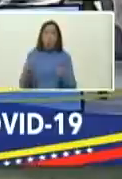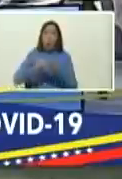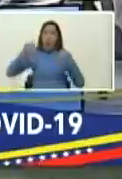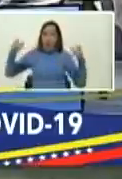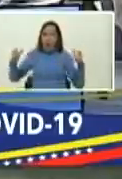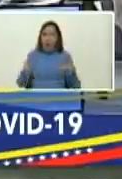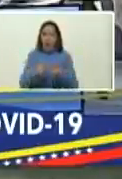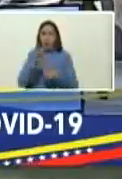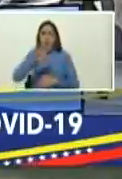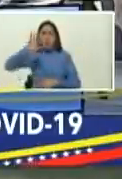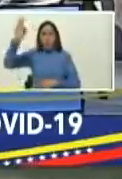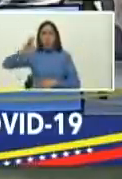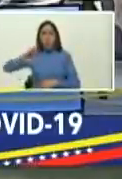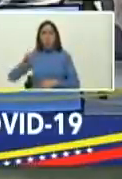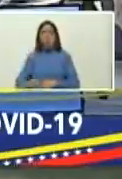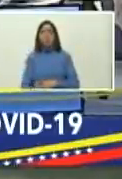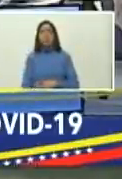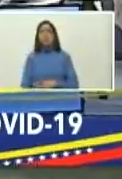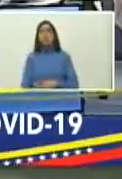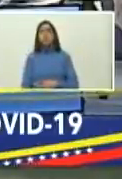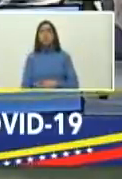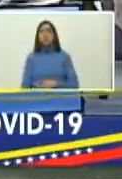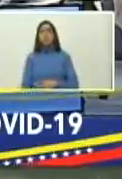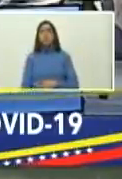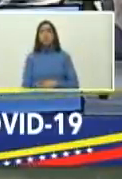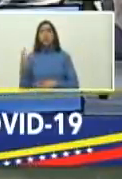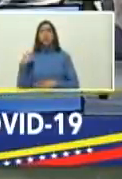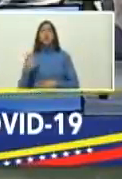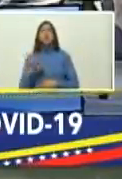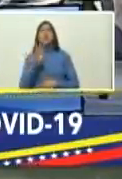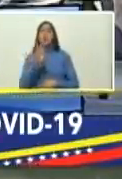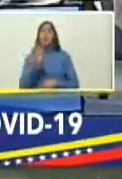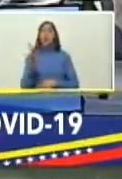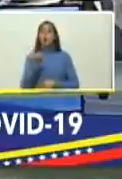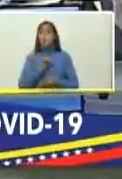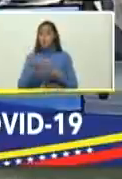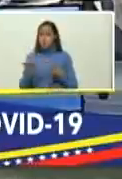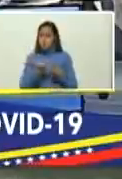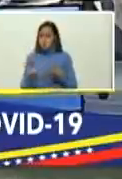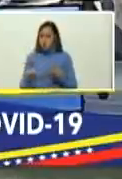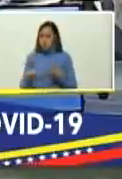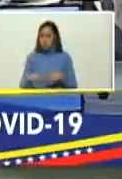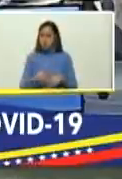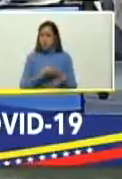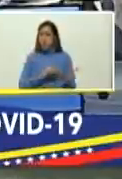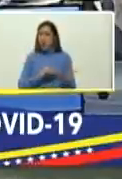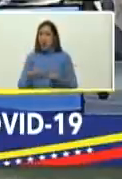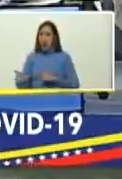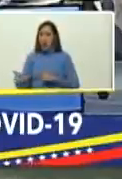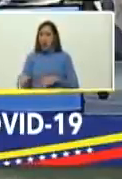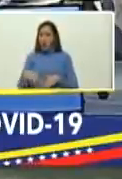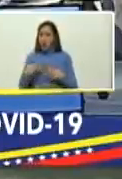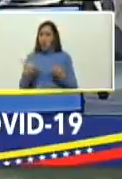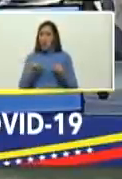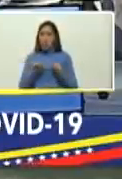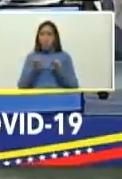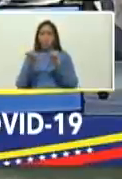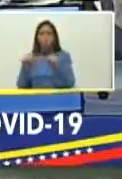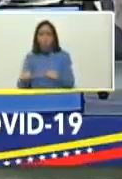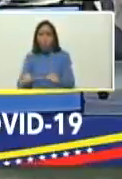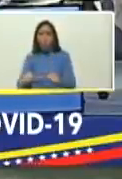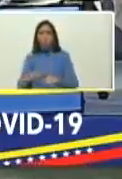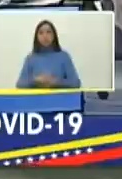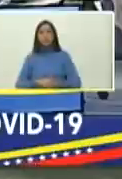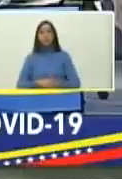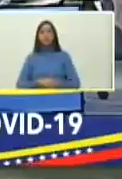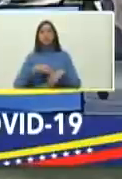del cinco por ciento ya tenemos cuatro semanas escuchen bien ya tenemos cuatro semanas consecutivos de